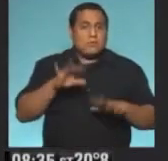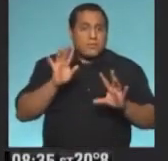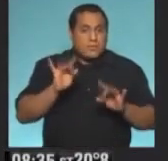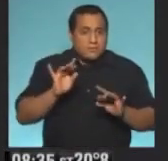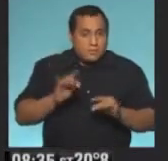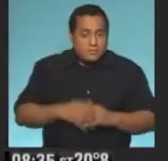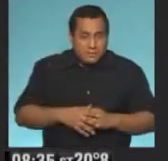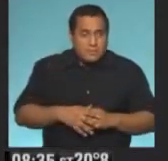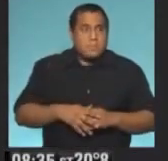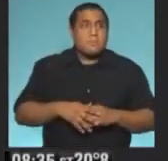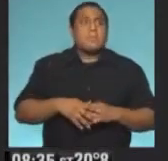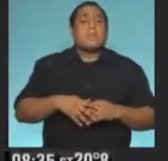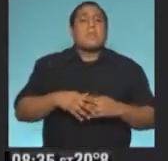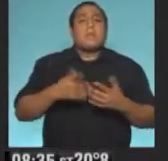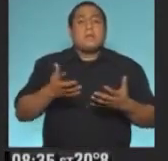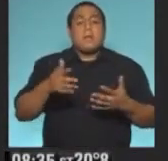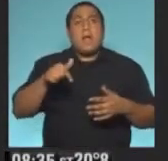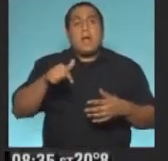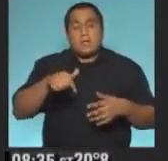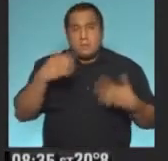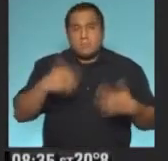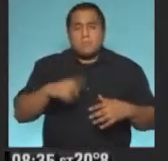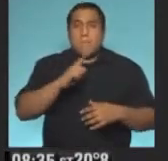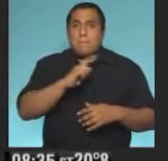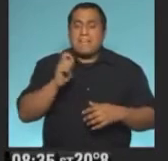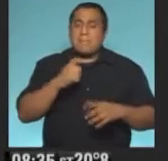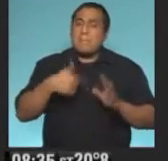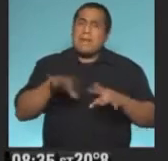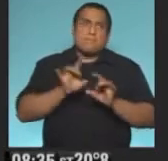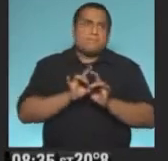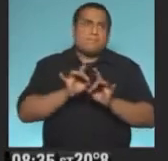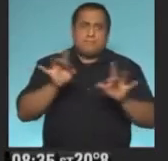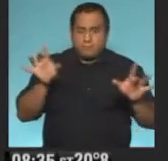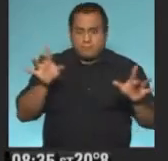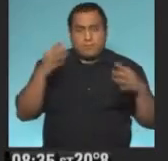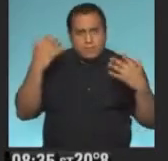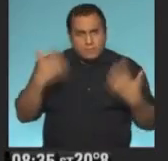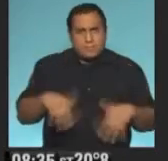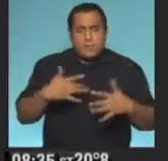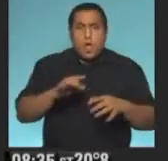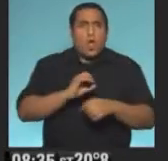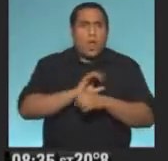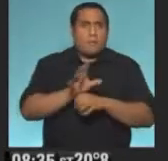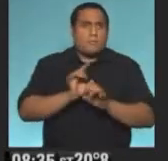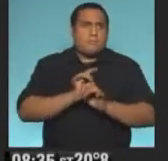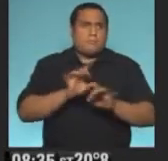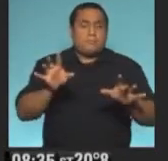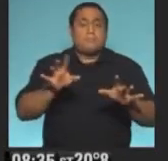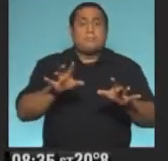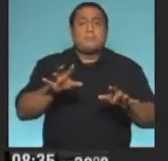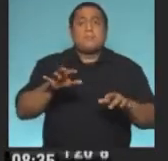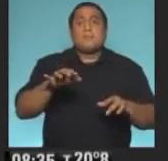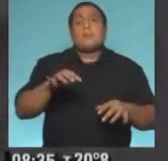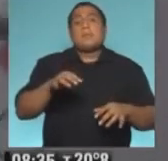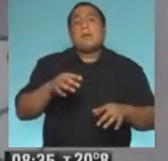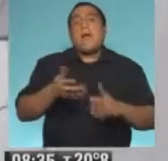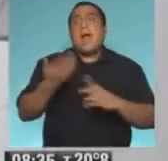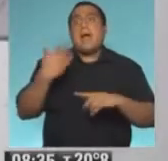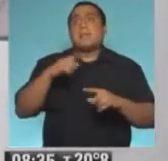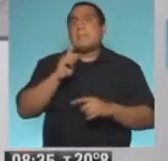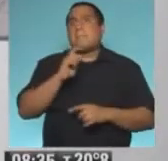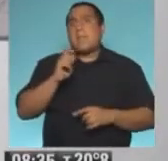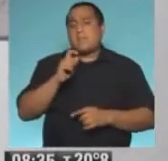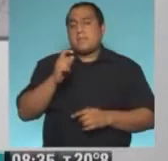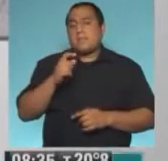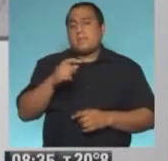Este mes de noviembre ha sido el mes con más infecciones, un cuarto de todas las infecciones de coronavirus en este país ocurrieron en el mes de noviembre.